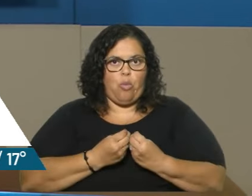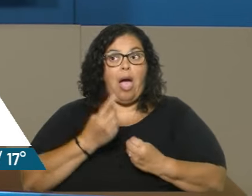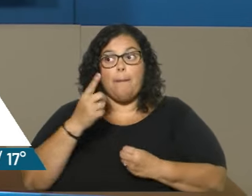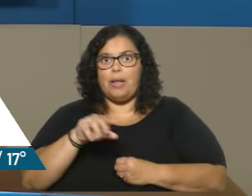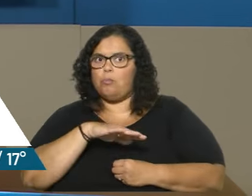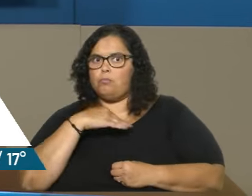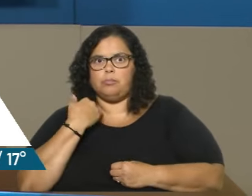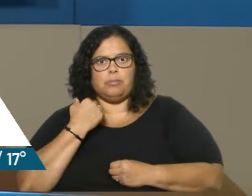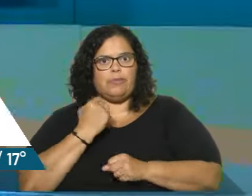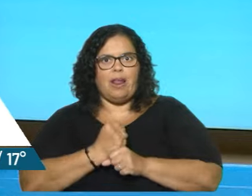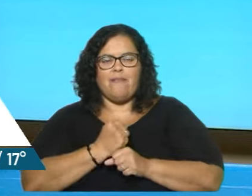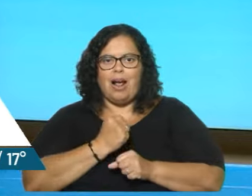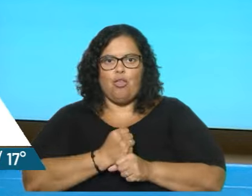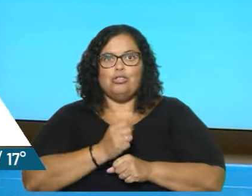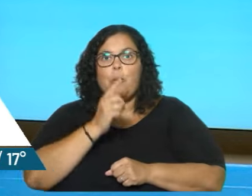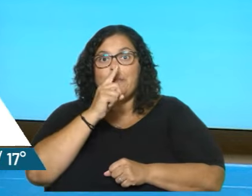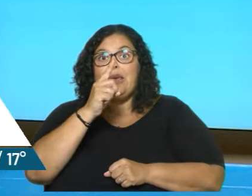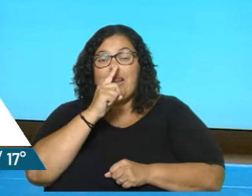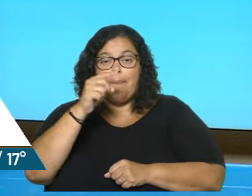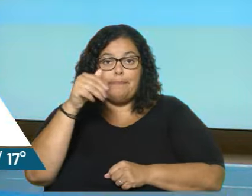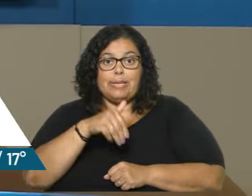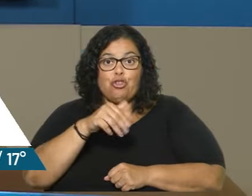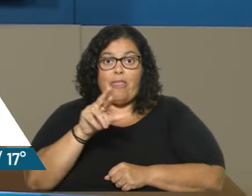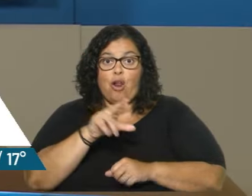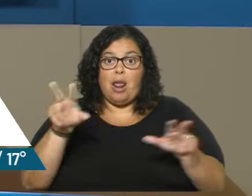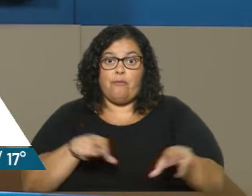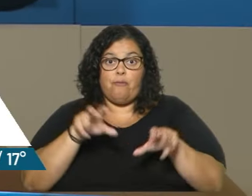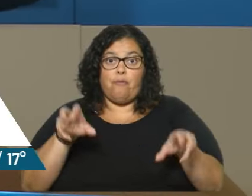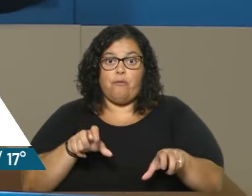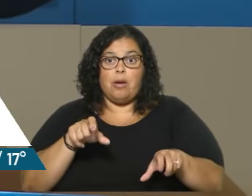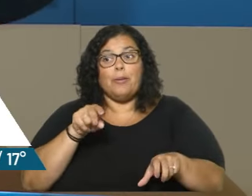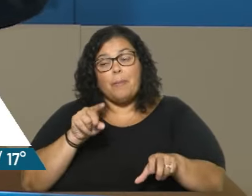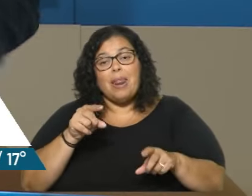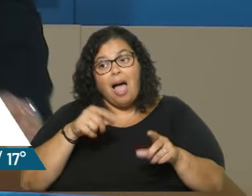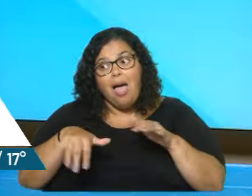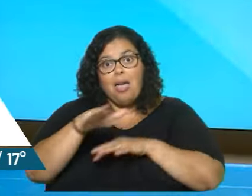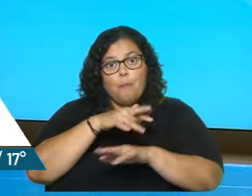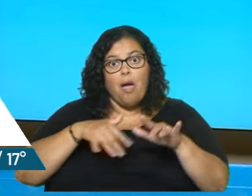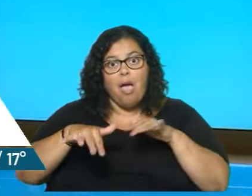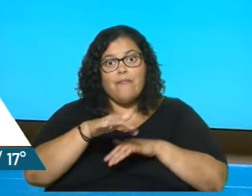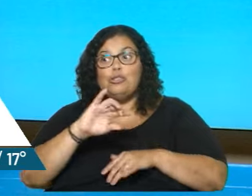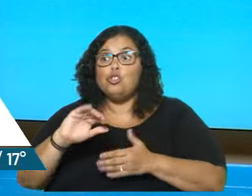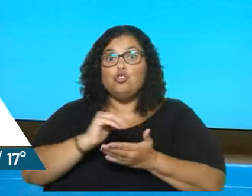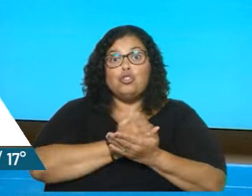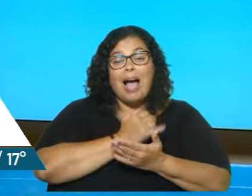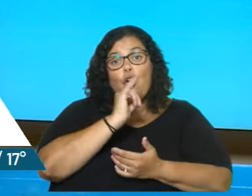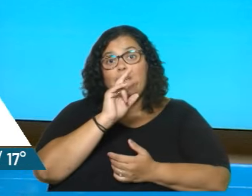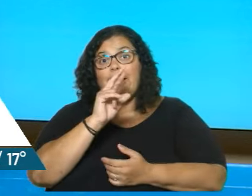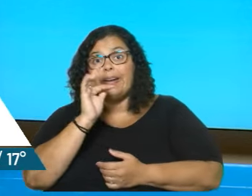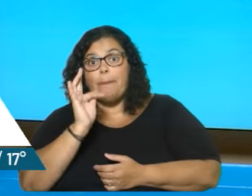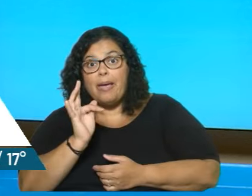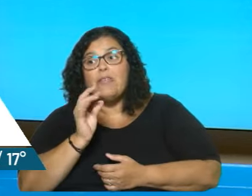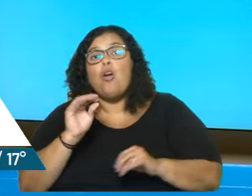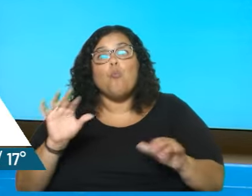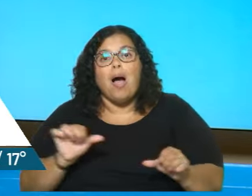al trabajador. Y son miles de millones de dólares que recaudan, ¿no? Sí, pero también sería un flujo de dinero. No, el asunto es si usted saca esos impuestos, ¿cómo sostiene el